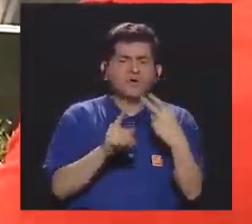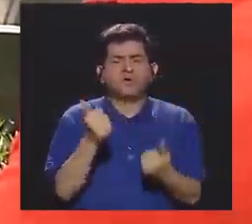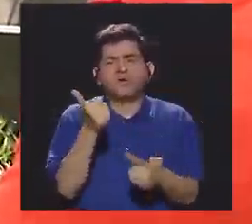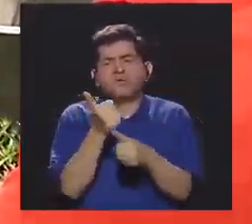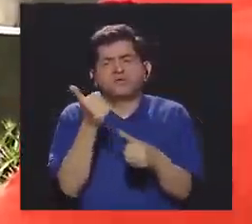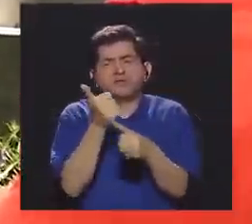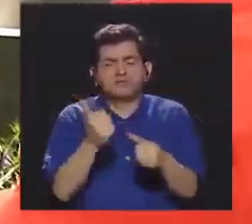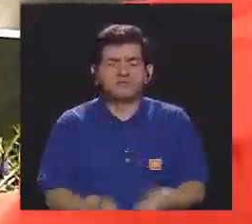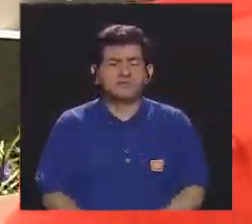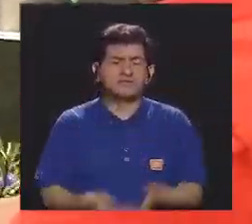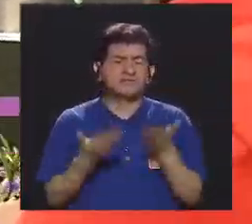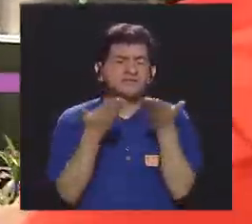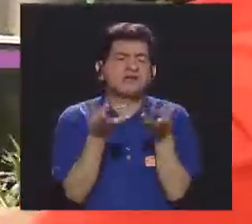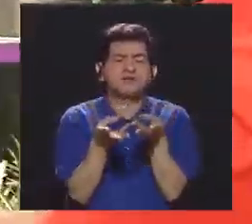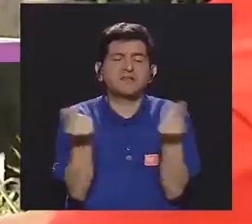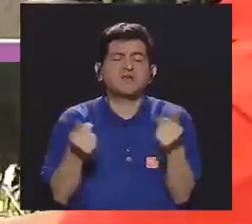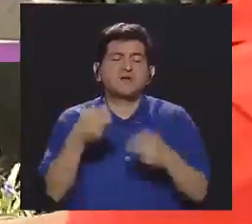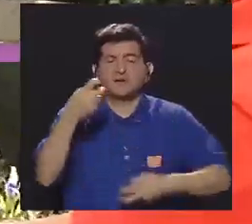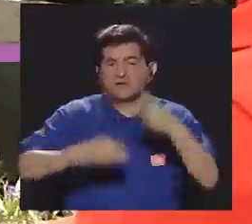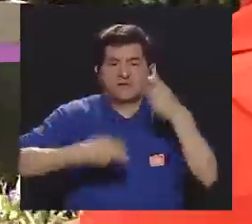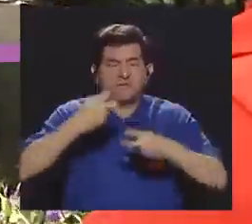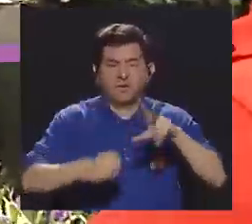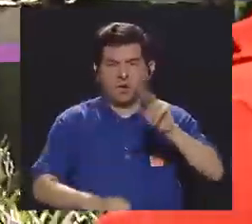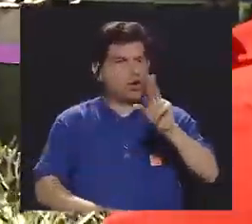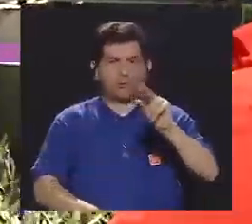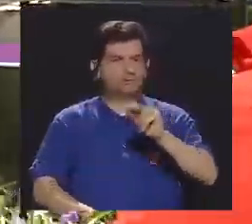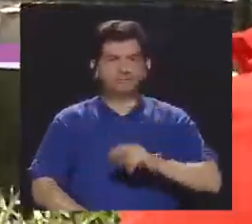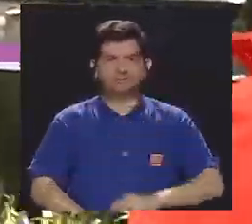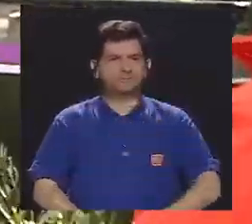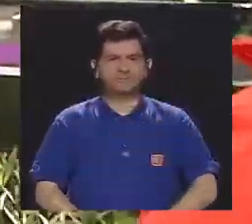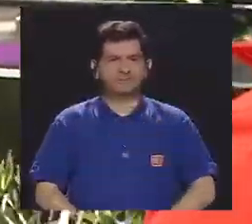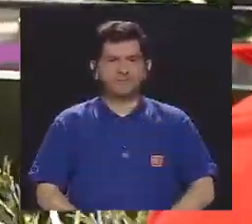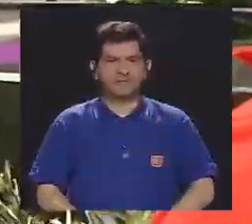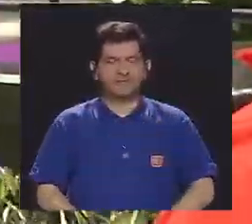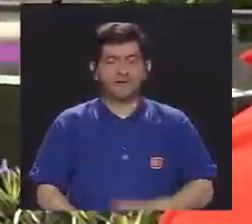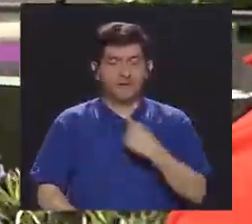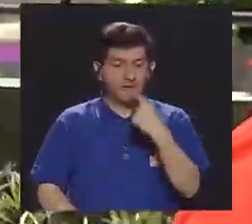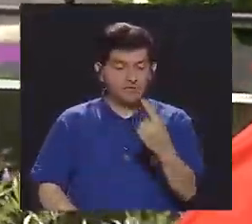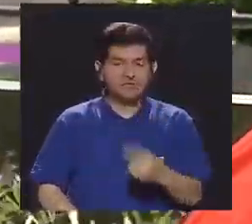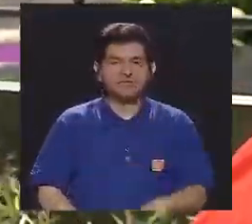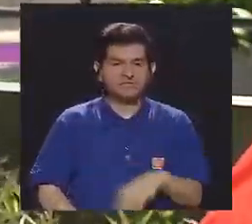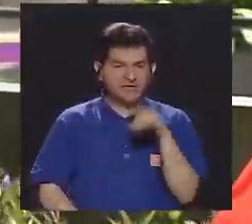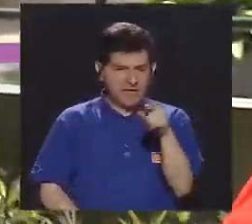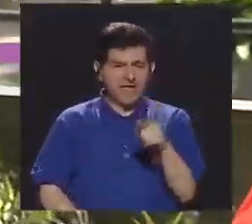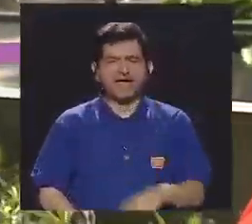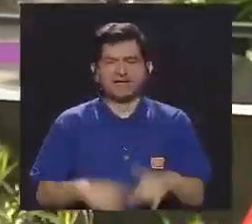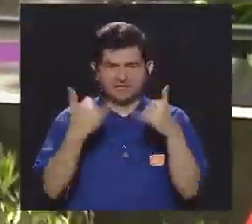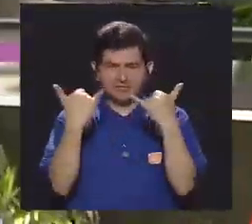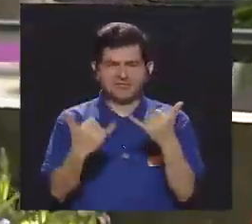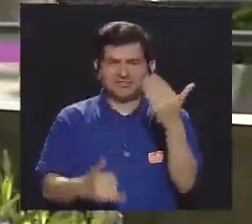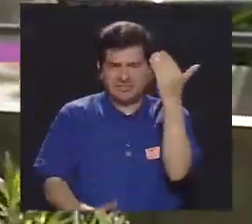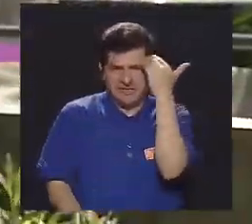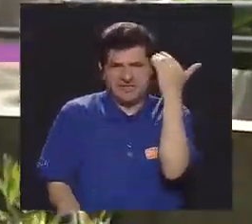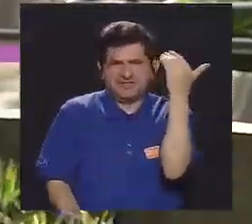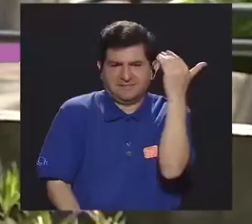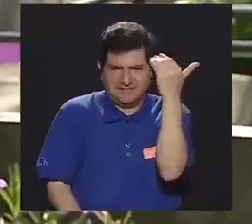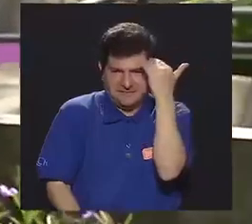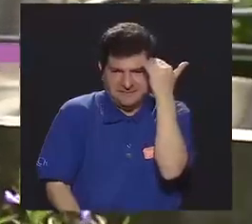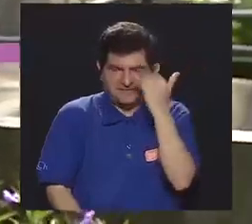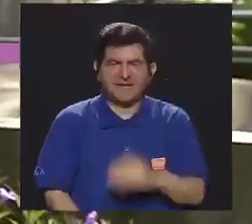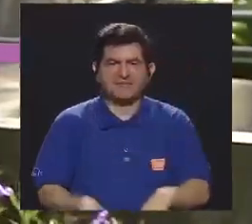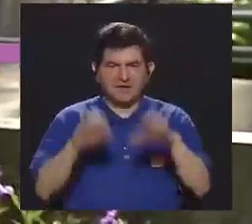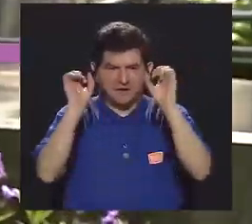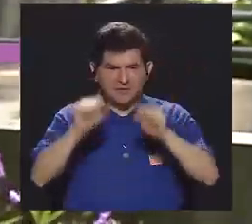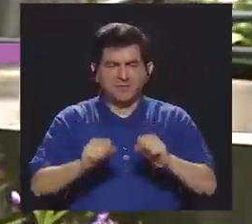perspectiva asistencial a decirles, bueno, aquí está la solución a su problema, sino darles, como dice el dicho, darles a ellos la caña para que puedan